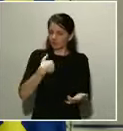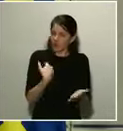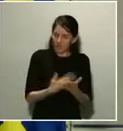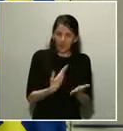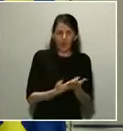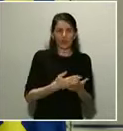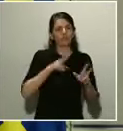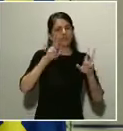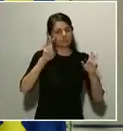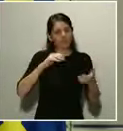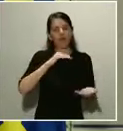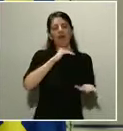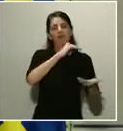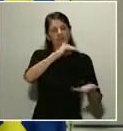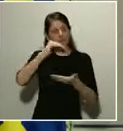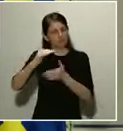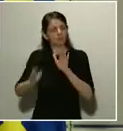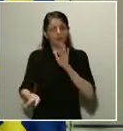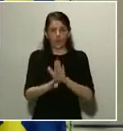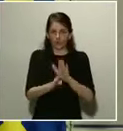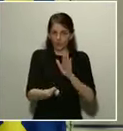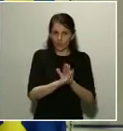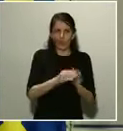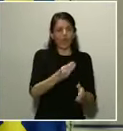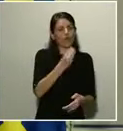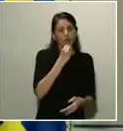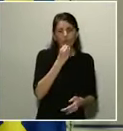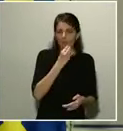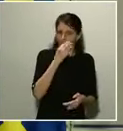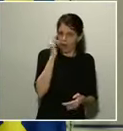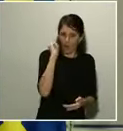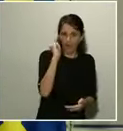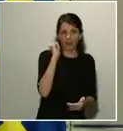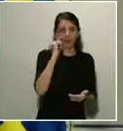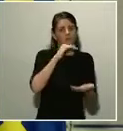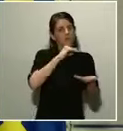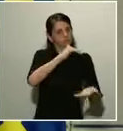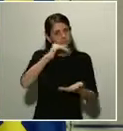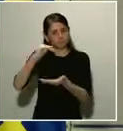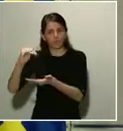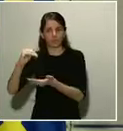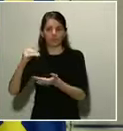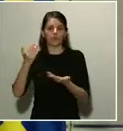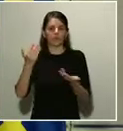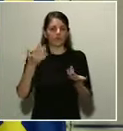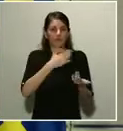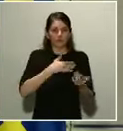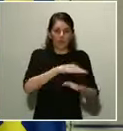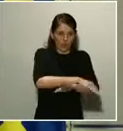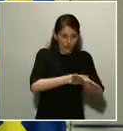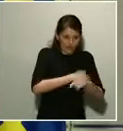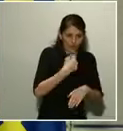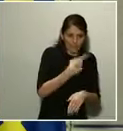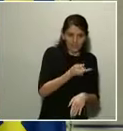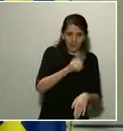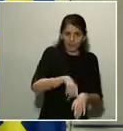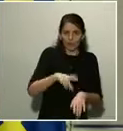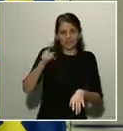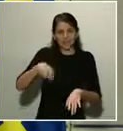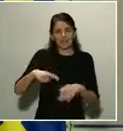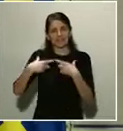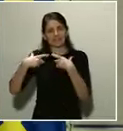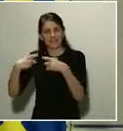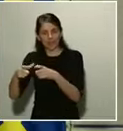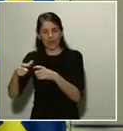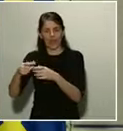será completo durante este periodo y lo dice no solo el Gobierno, sino evidentemente todo el propio sector alimentario y particularmente